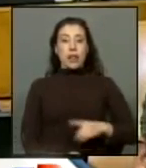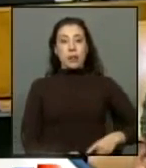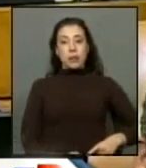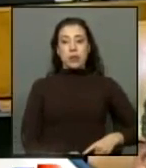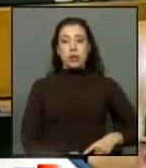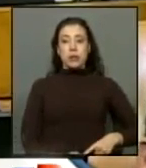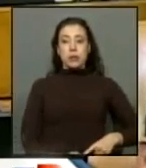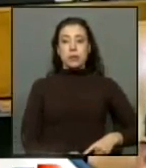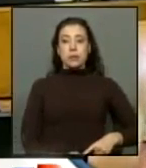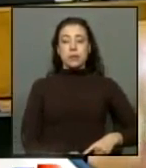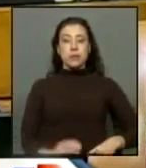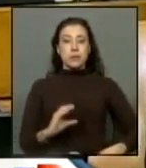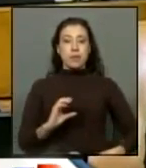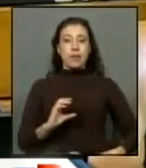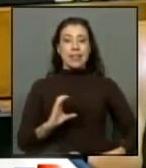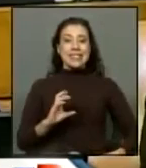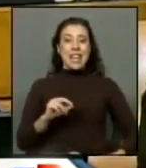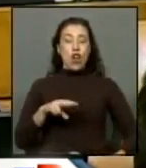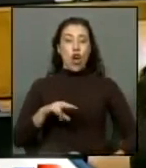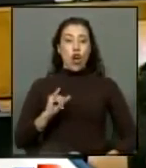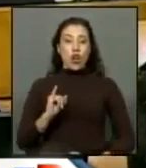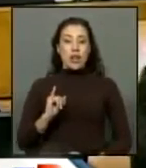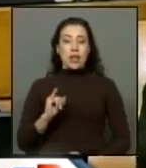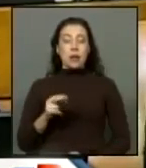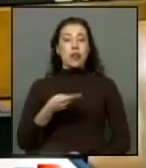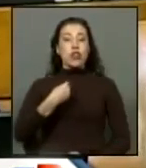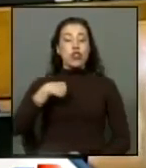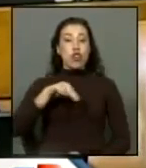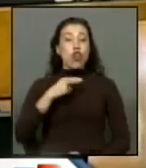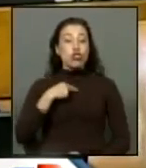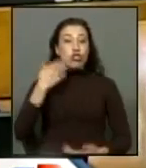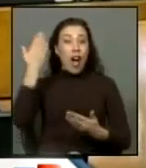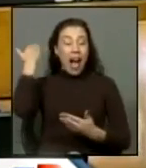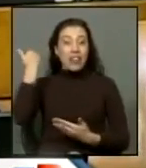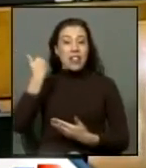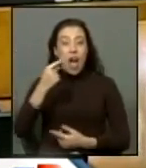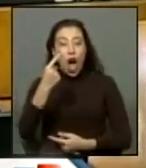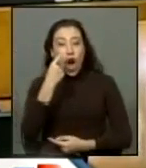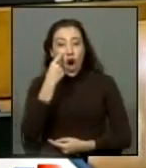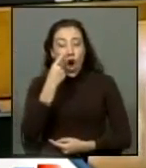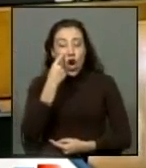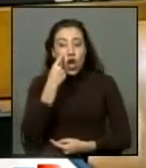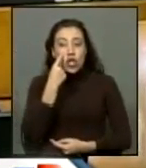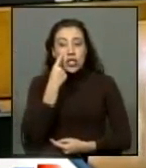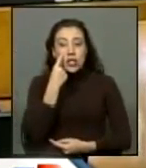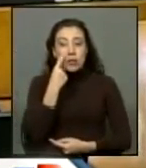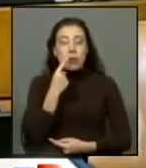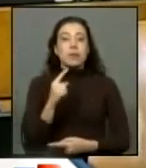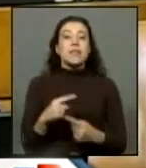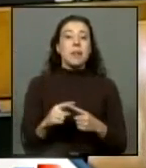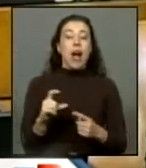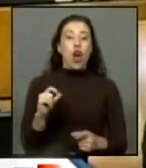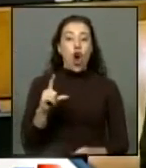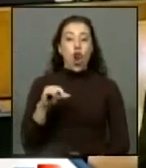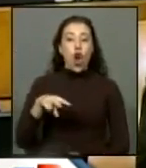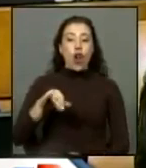Guillermo Ceroni porque a nosotros nos tocó conocer lo que fue la colonia de dignidad